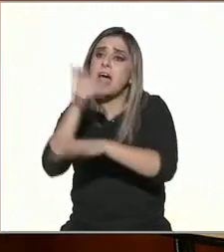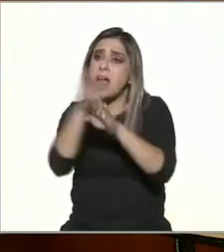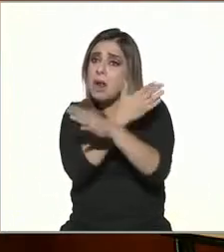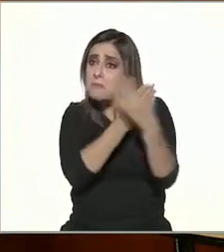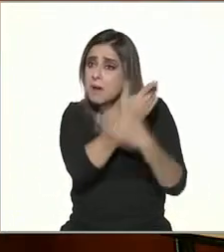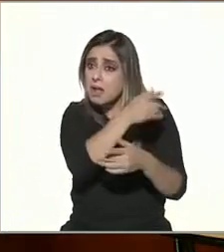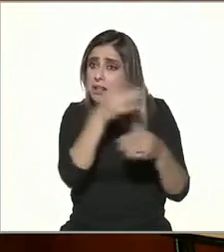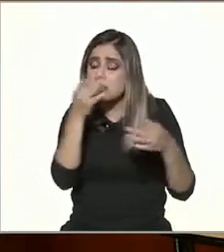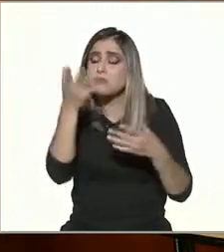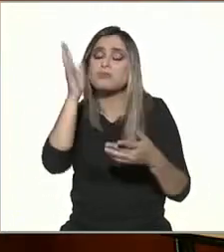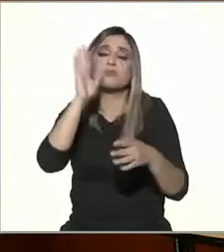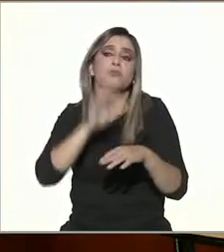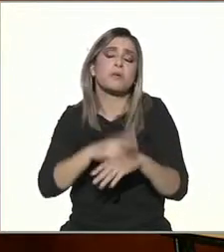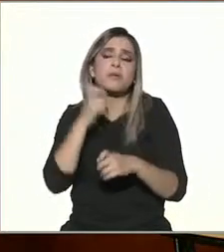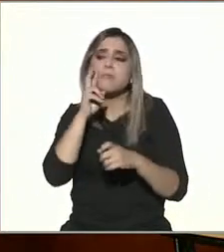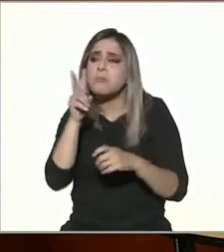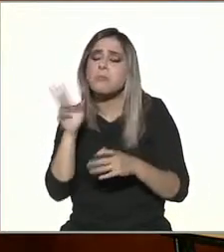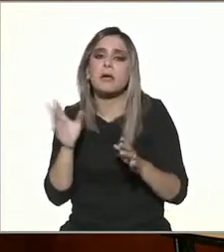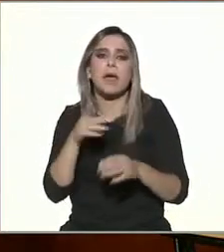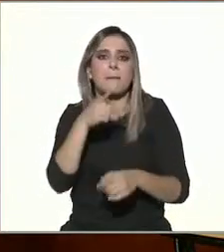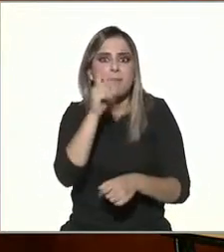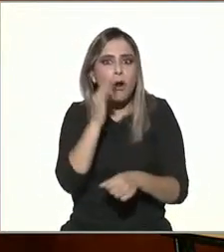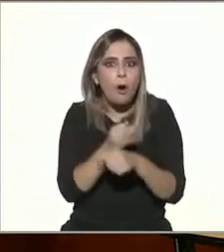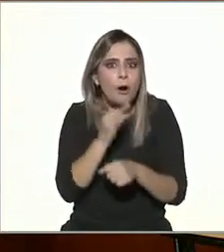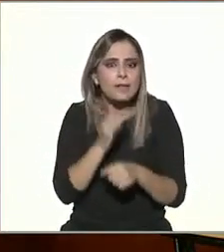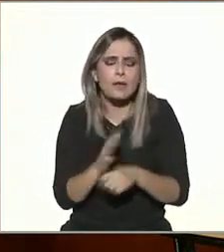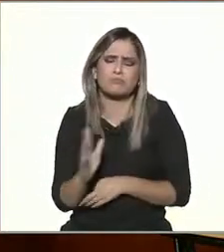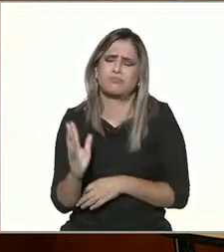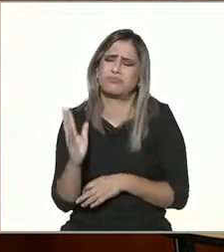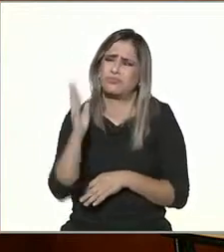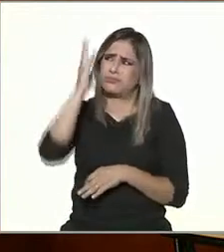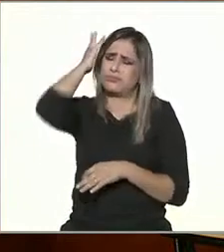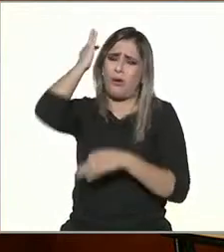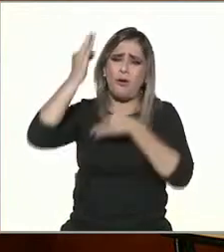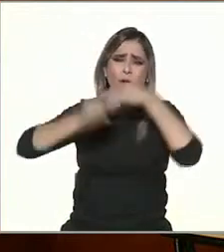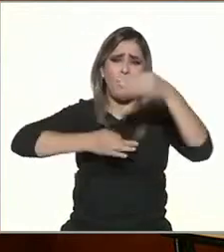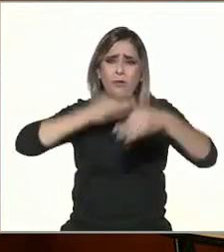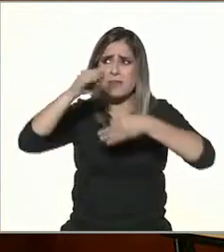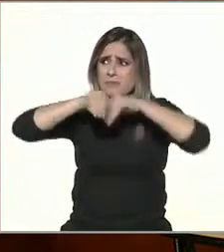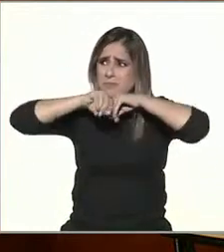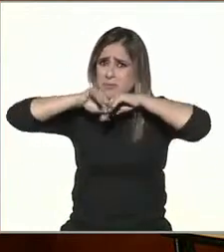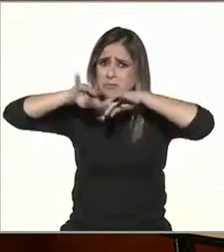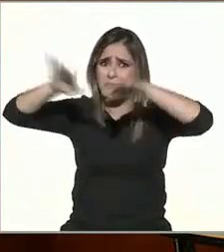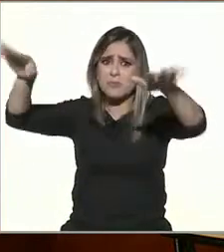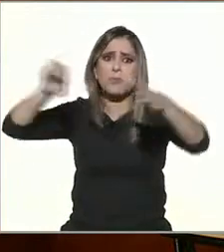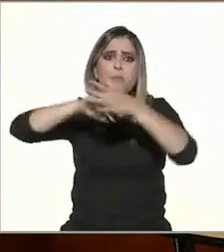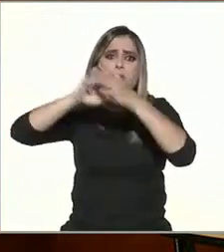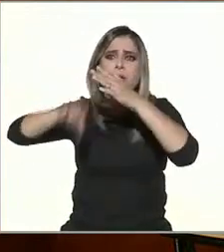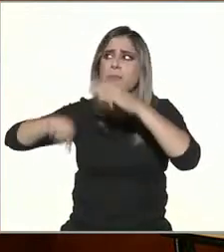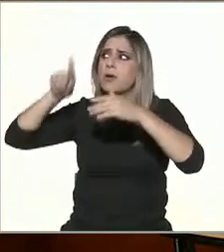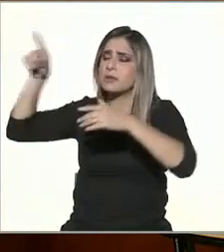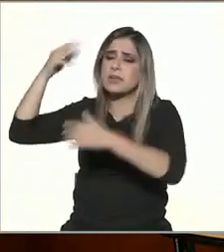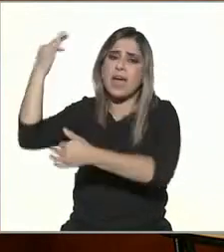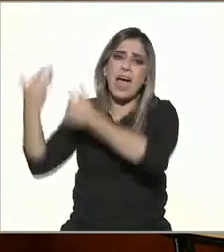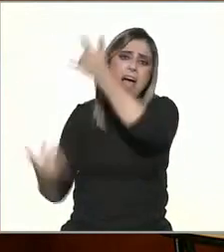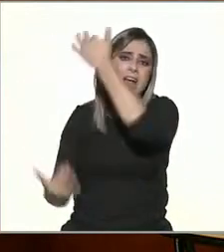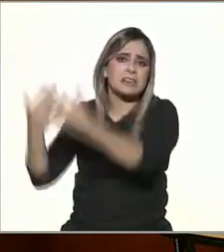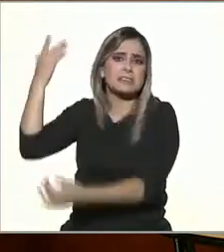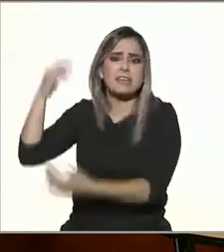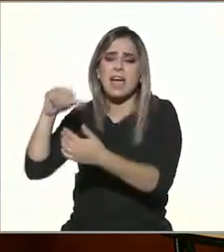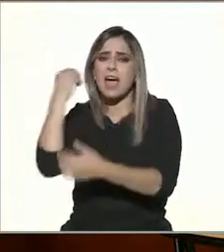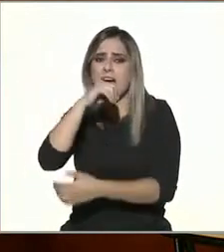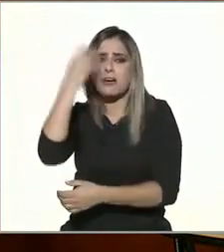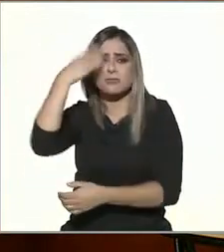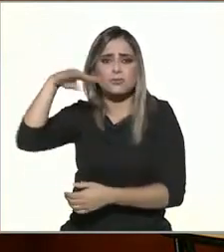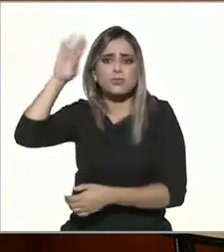procesos son vertiginosos. Lo decía muy bien Philip, puede estar ocurriendo un incendio en Australia que ya ocurrió hace tres años y